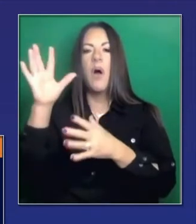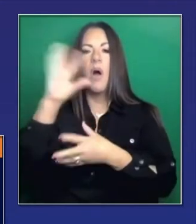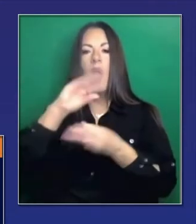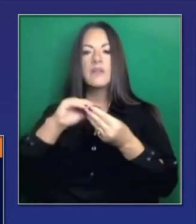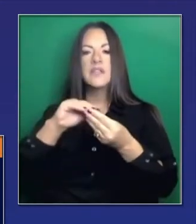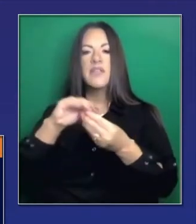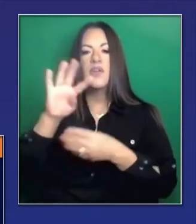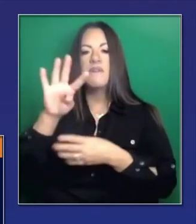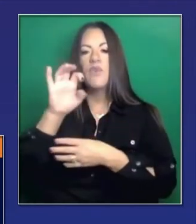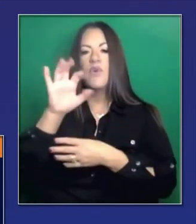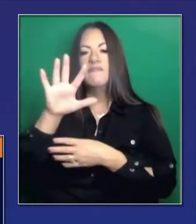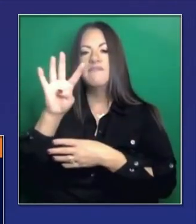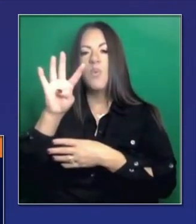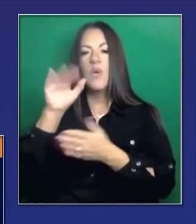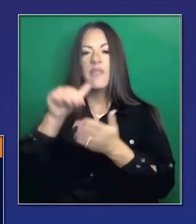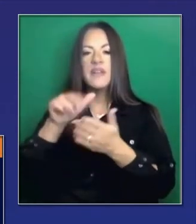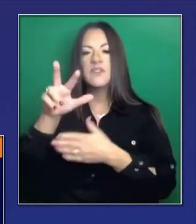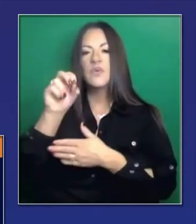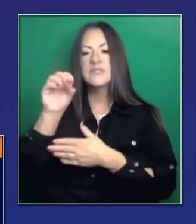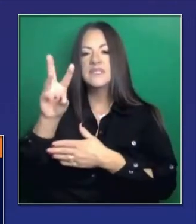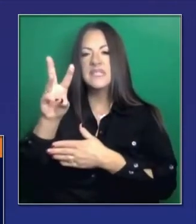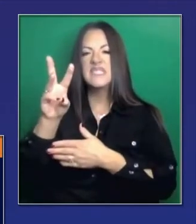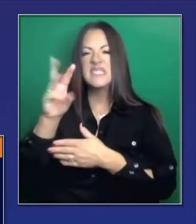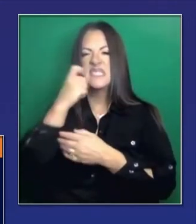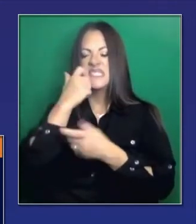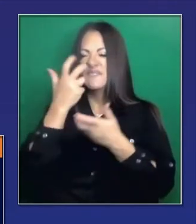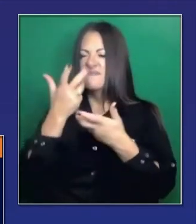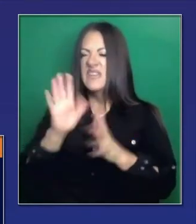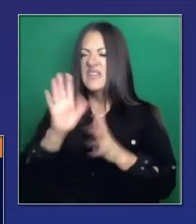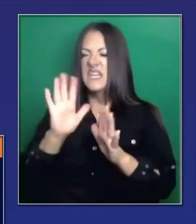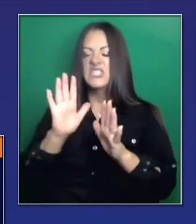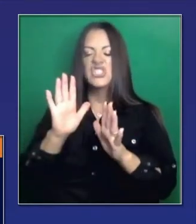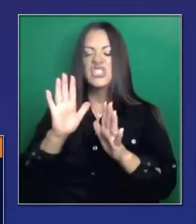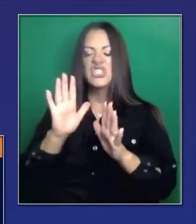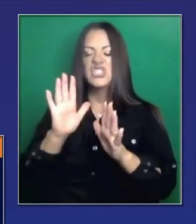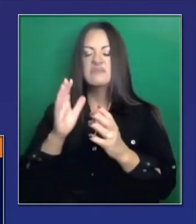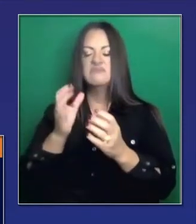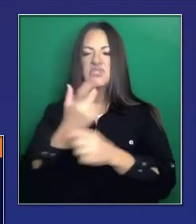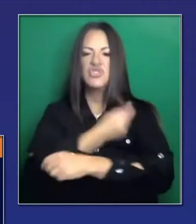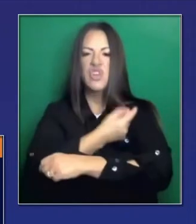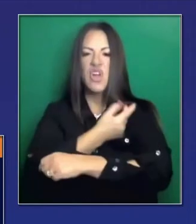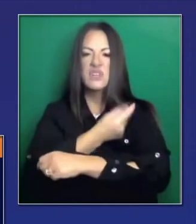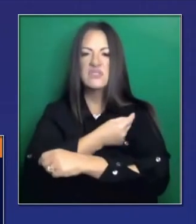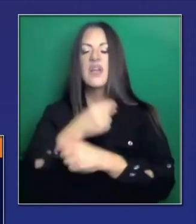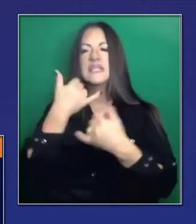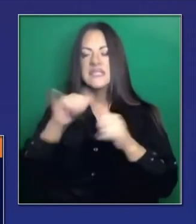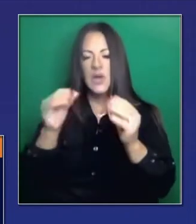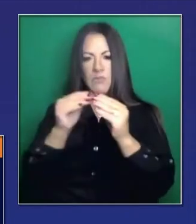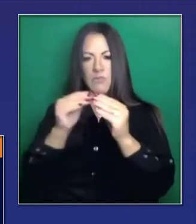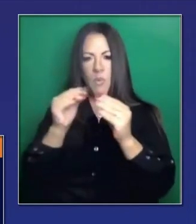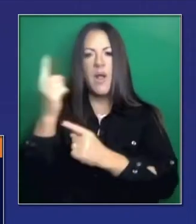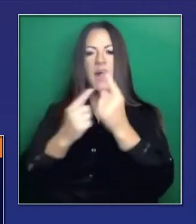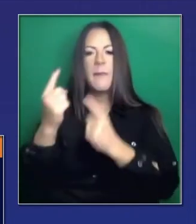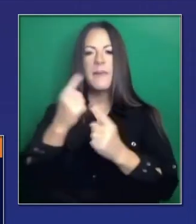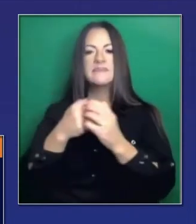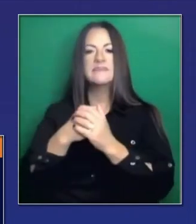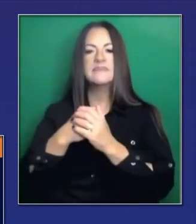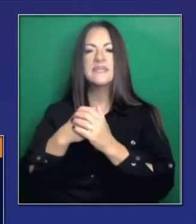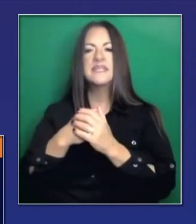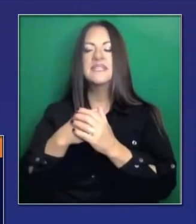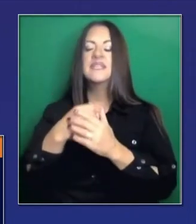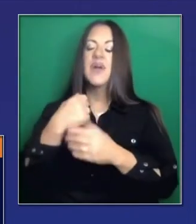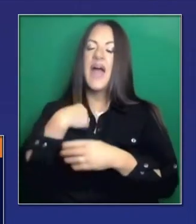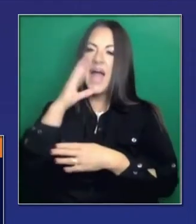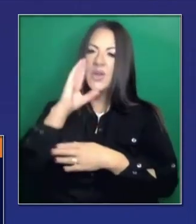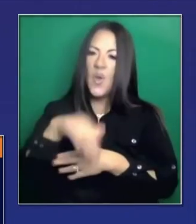estamos trabajando en esto durante los días festivos. Seguimos trabajando en esto. Queremos ver que las cosas se aceleren y queremos ver que las cosas